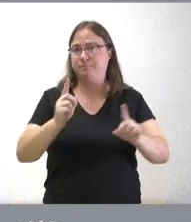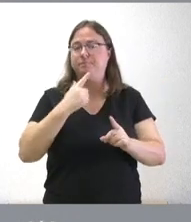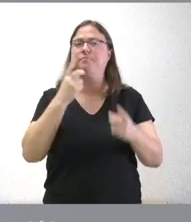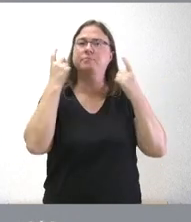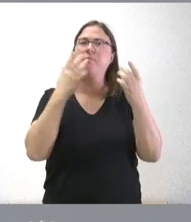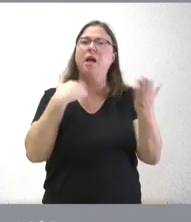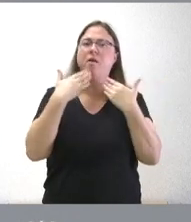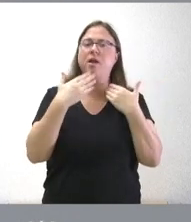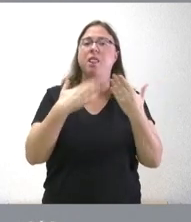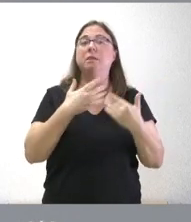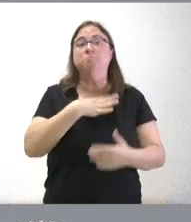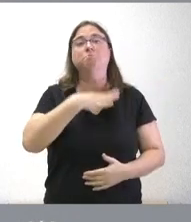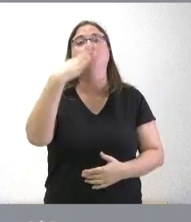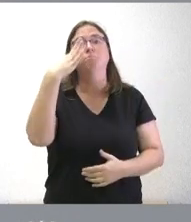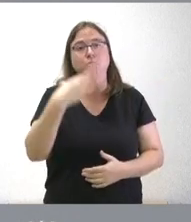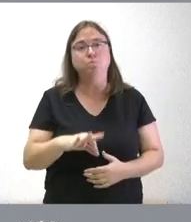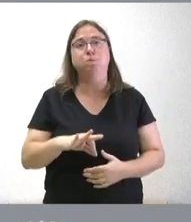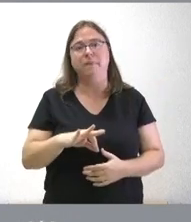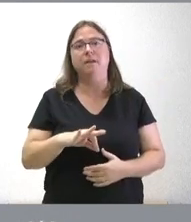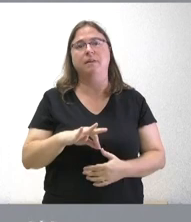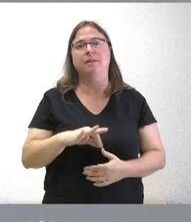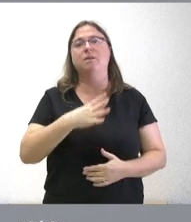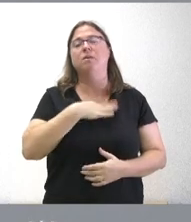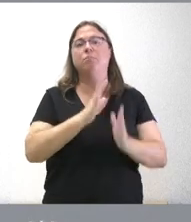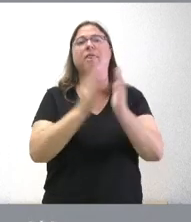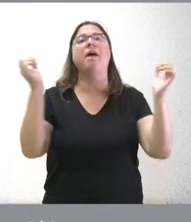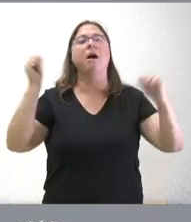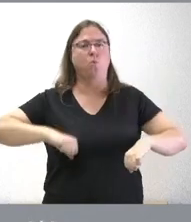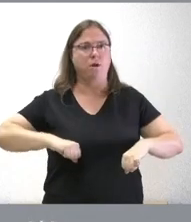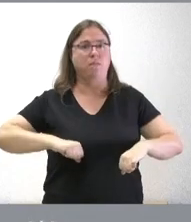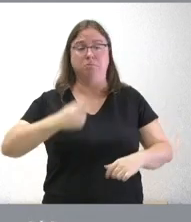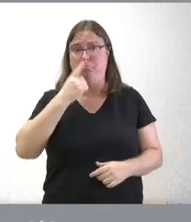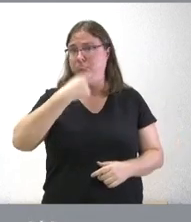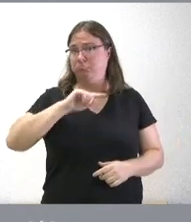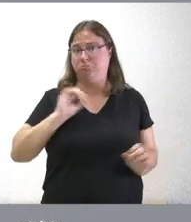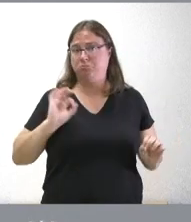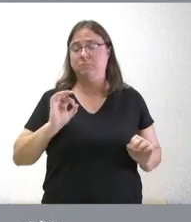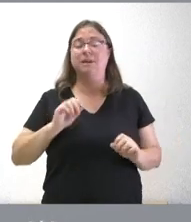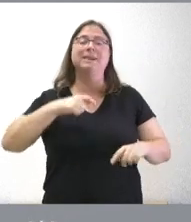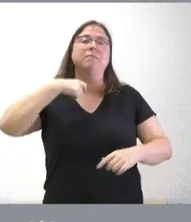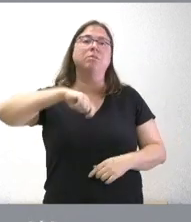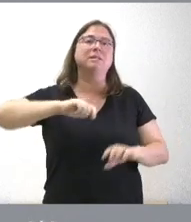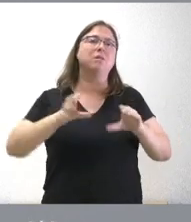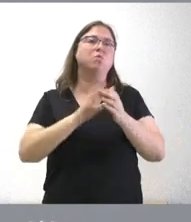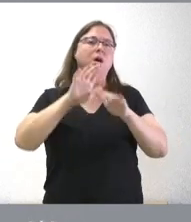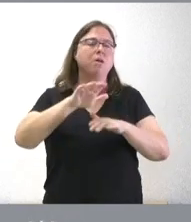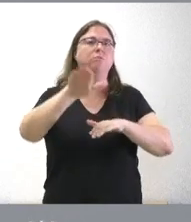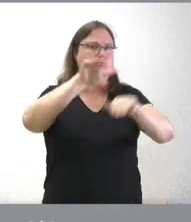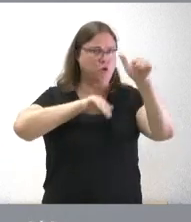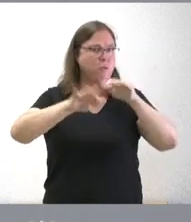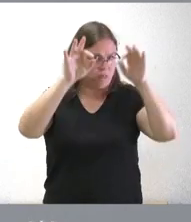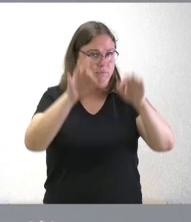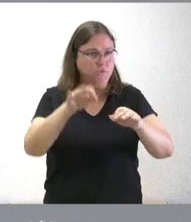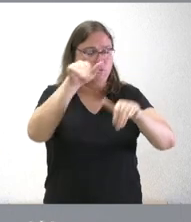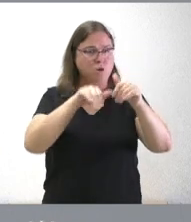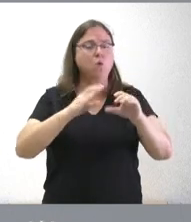y dialogar cabe la posibilidad del acuerdo del pacto por nosotros no va a quedar y el presidente de la Junta de Castellón como les digo va a convocar a